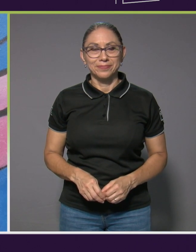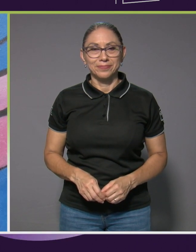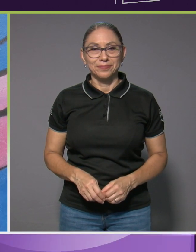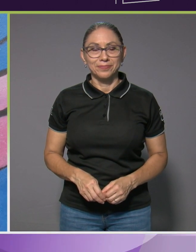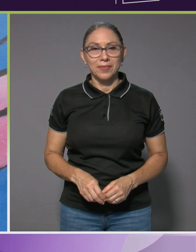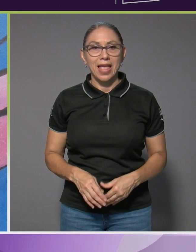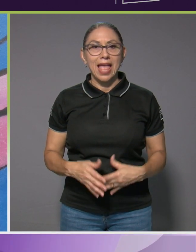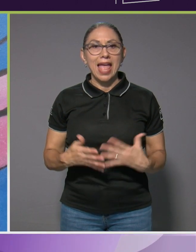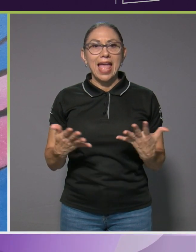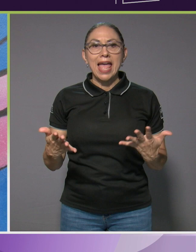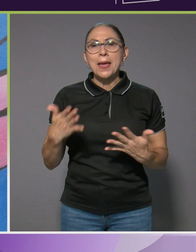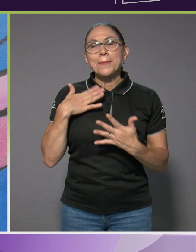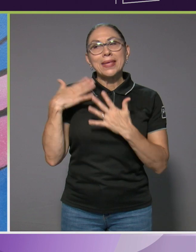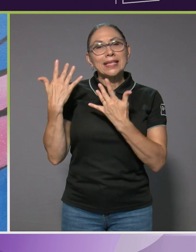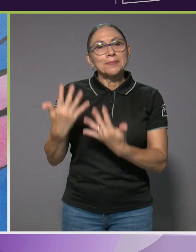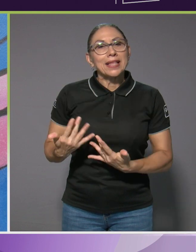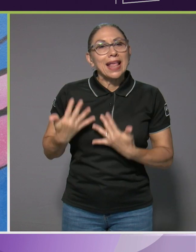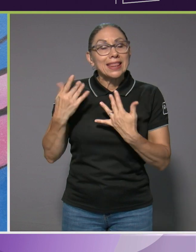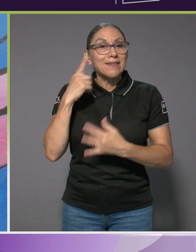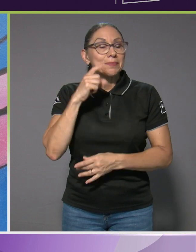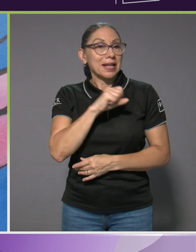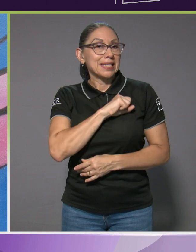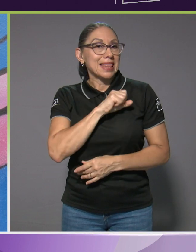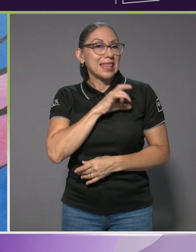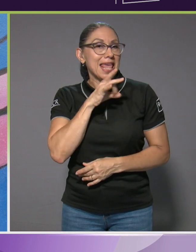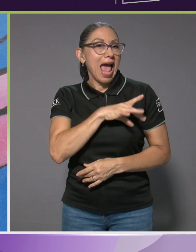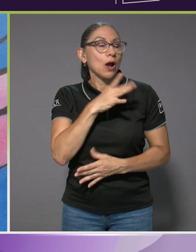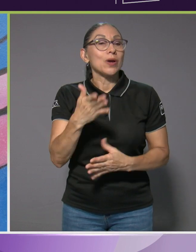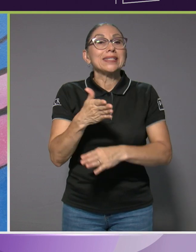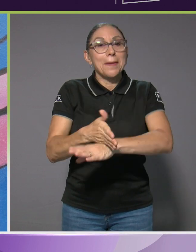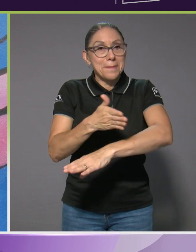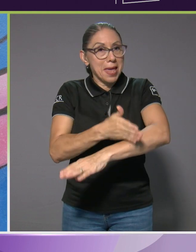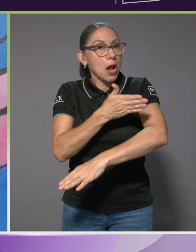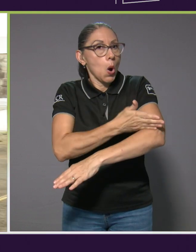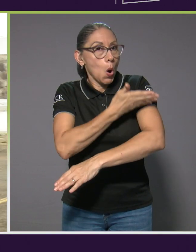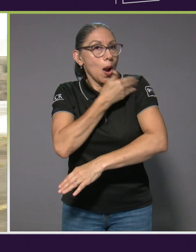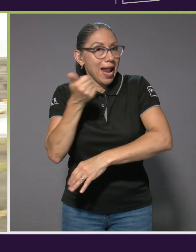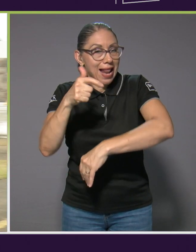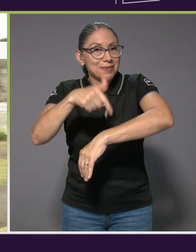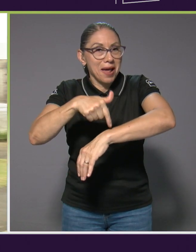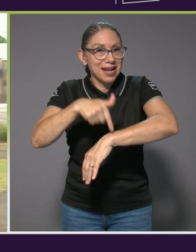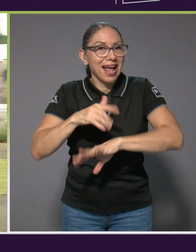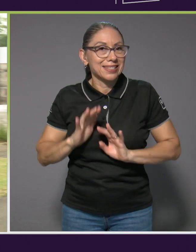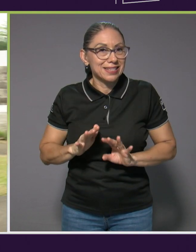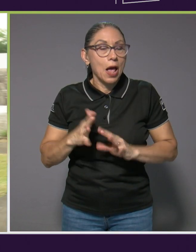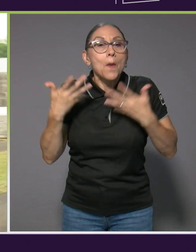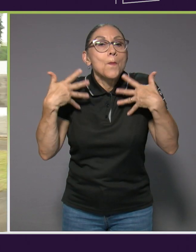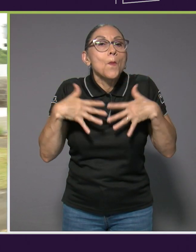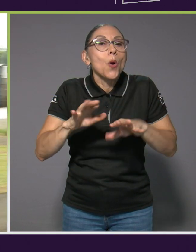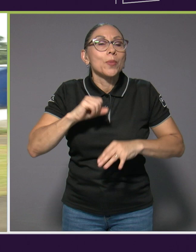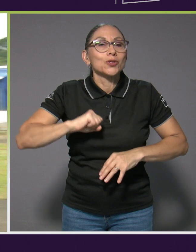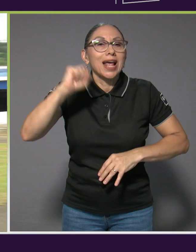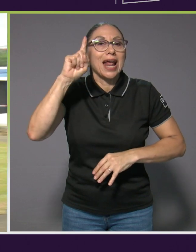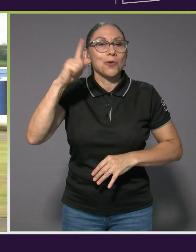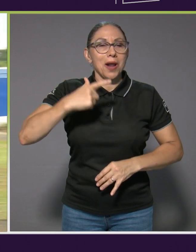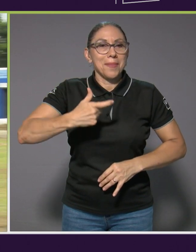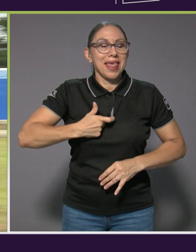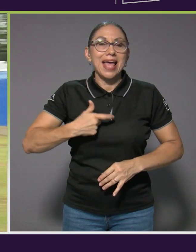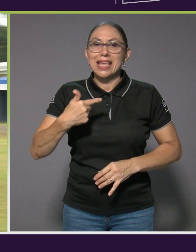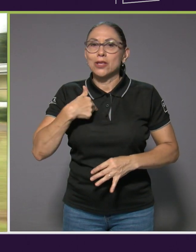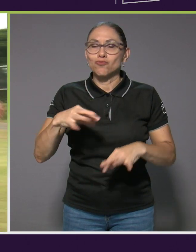Mis expectativas para Santiago son mejorar las marcas, por lo menos ganar una medalla y que me vaya súper bien.